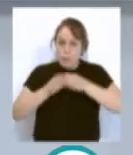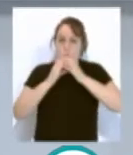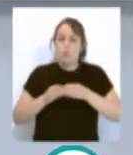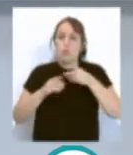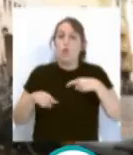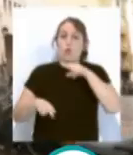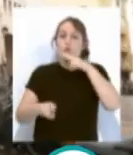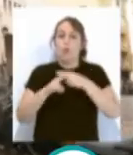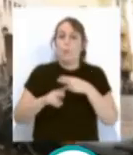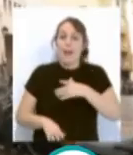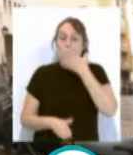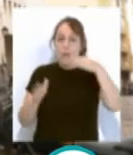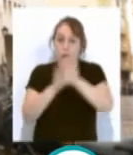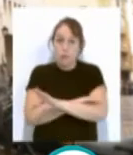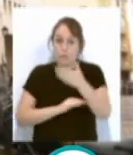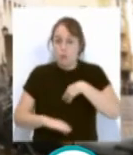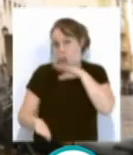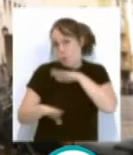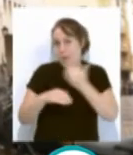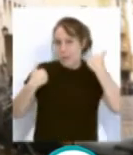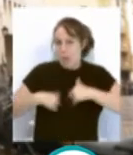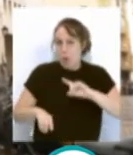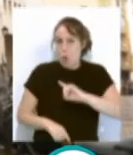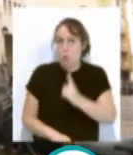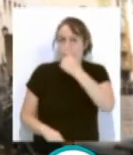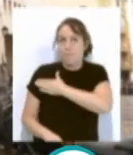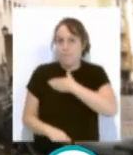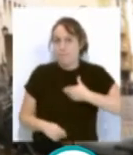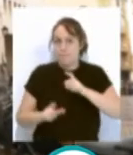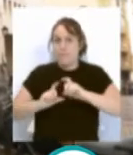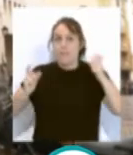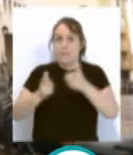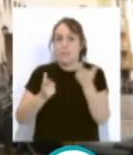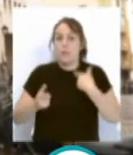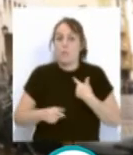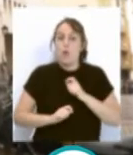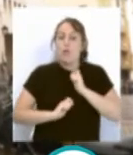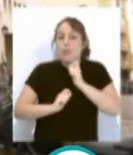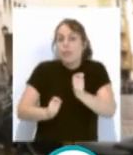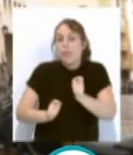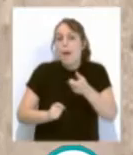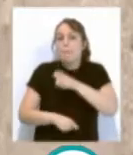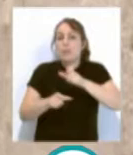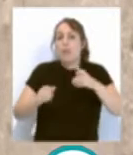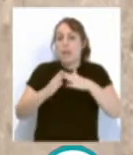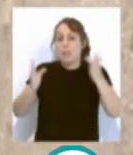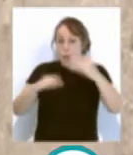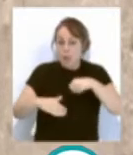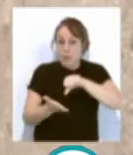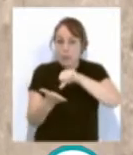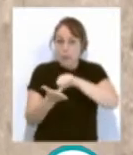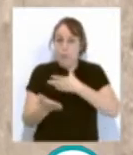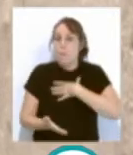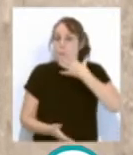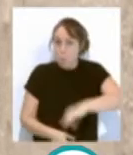con el que se daba cumplimiento a una de las grandes aspiraciones de este colectivo que pasaba por ofrecer a las personas sin hogar de la ciudad la